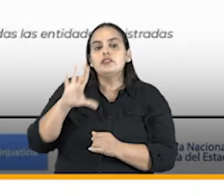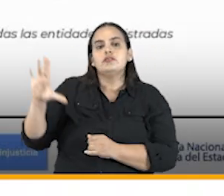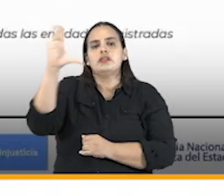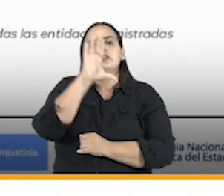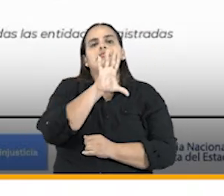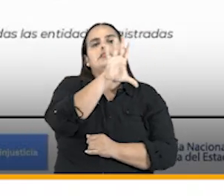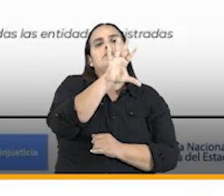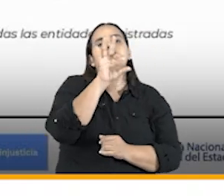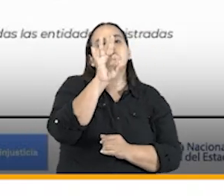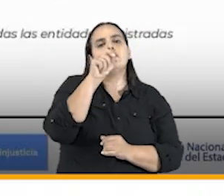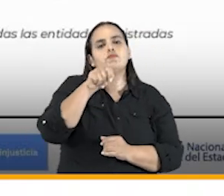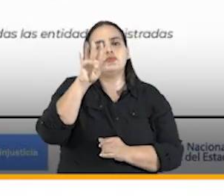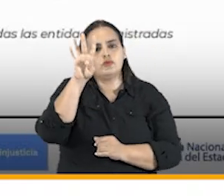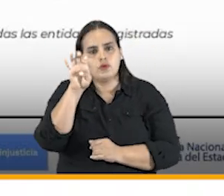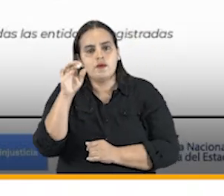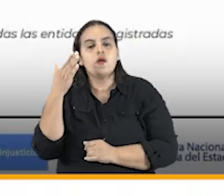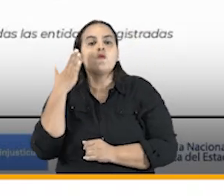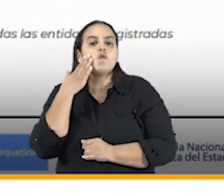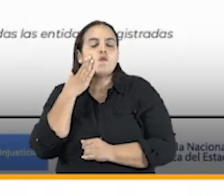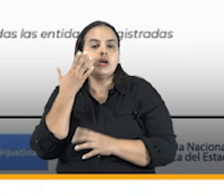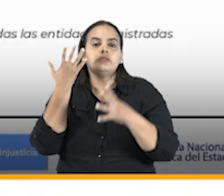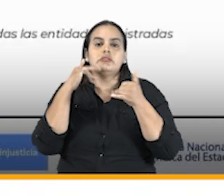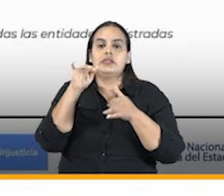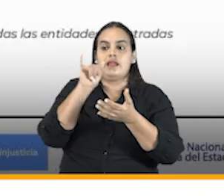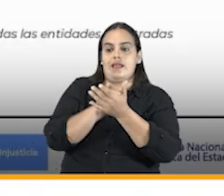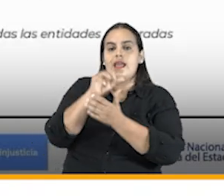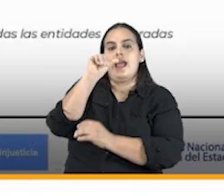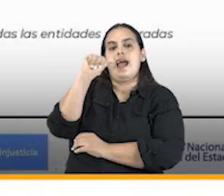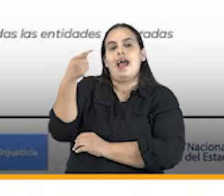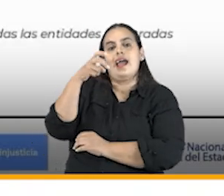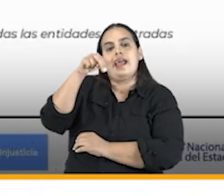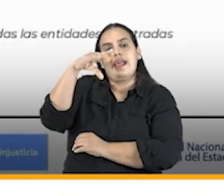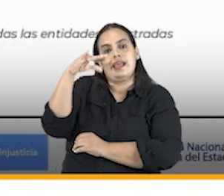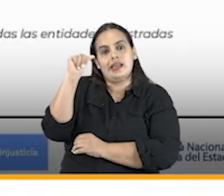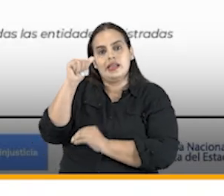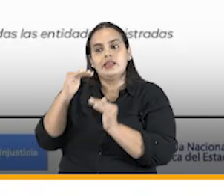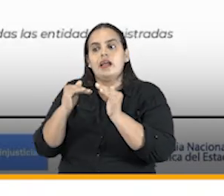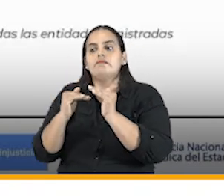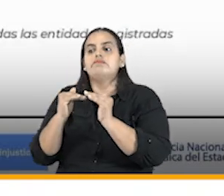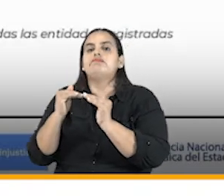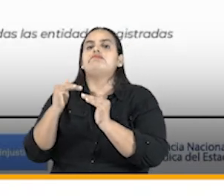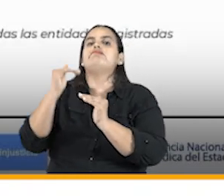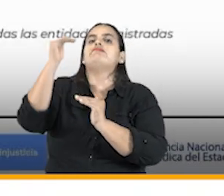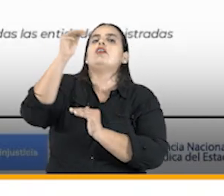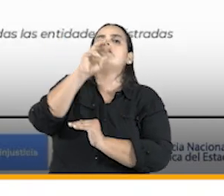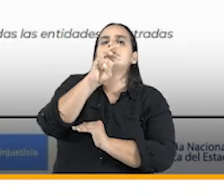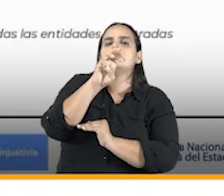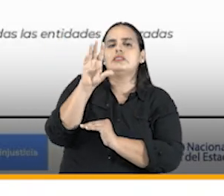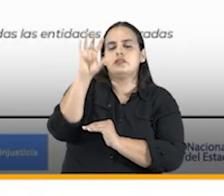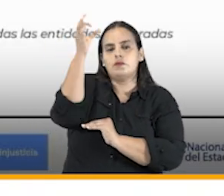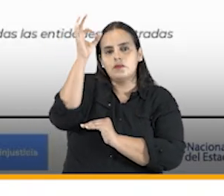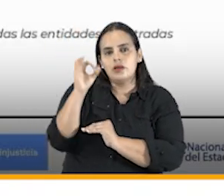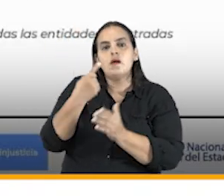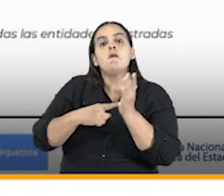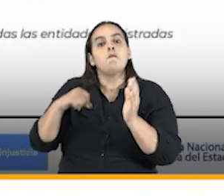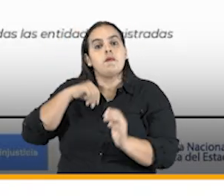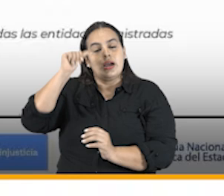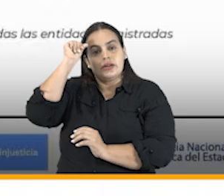Cuando la agencia interviene, la tasa de éxito sube al 85%. Dejamos recordar que aquí,